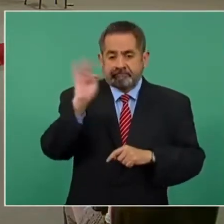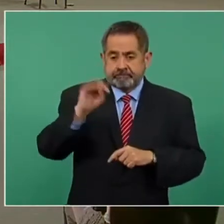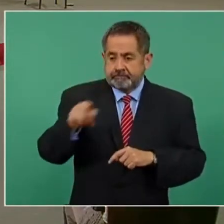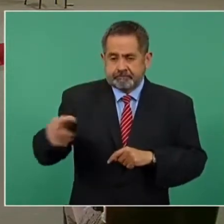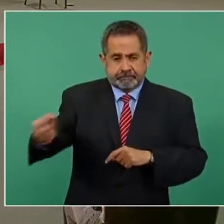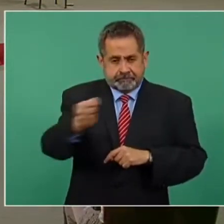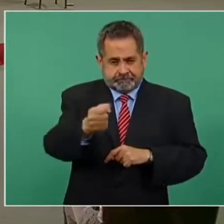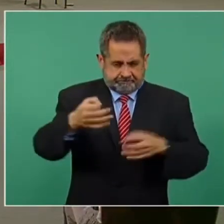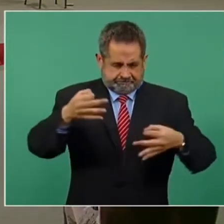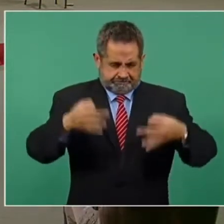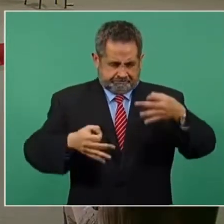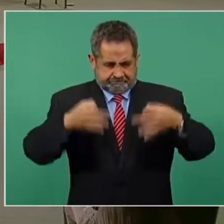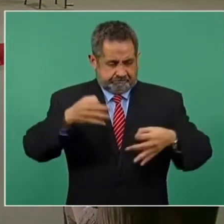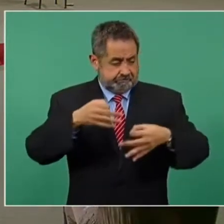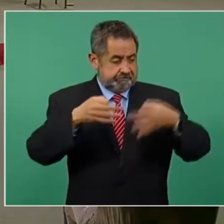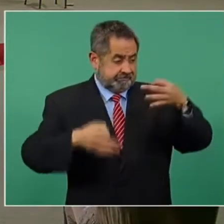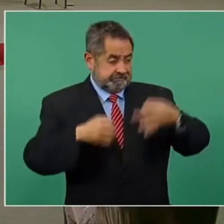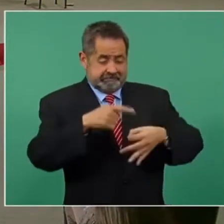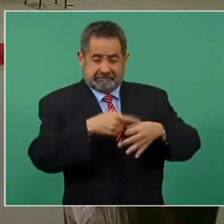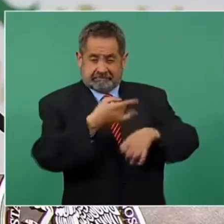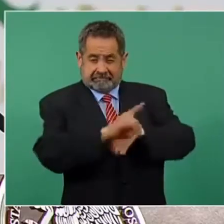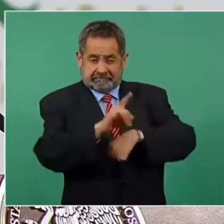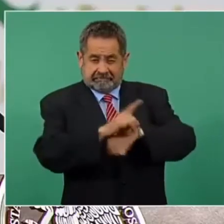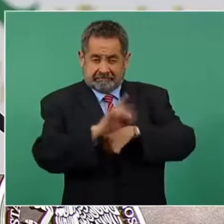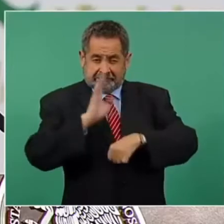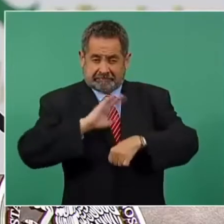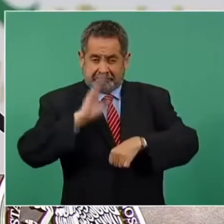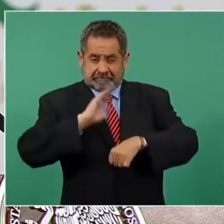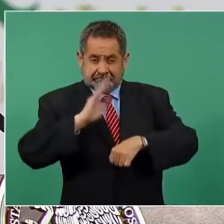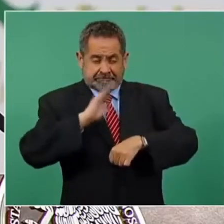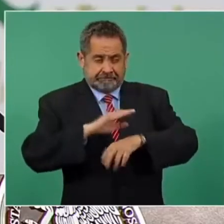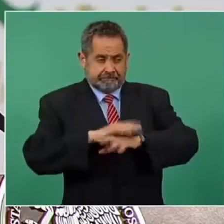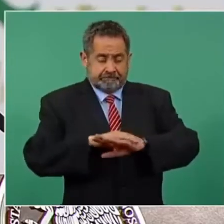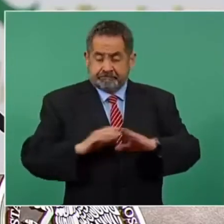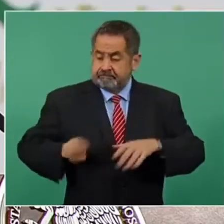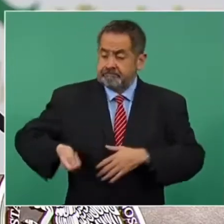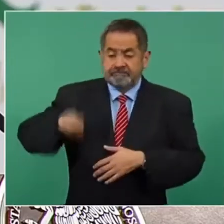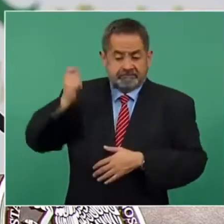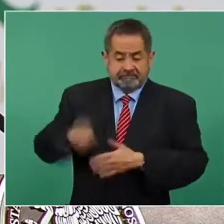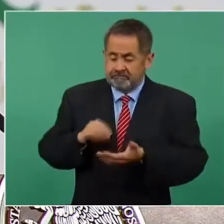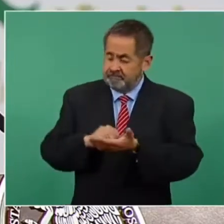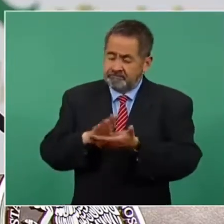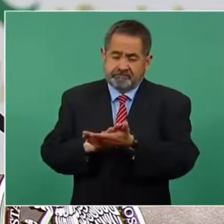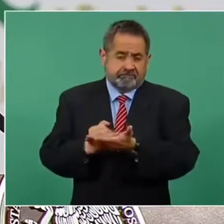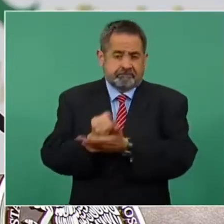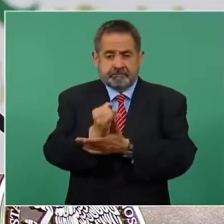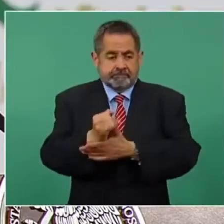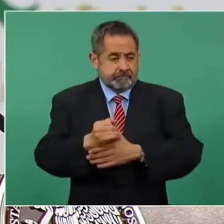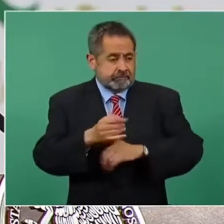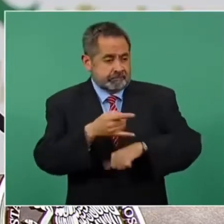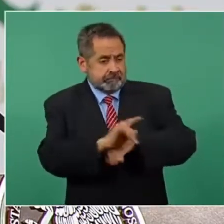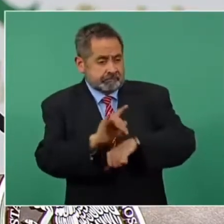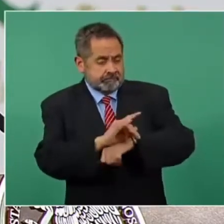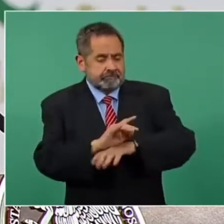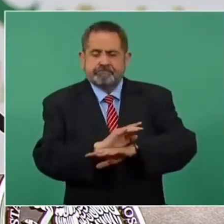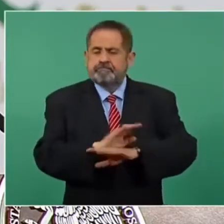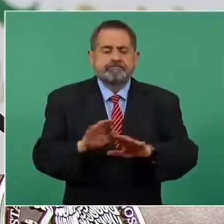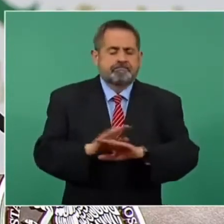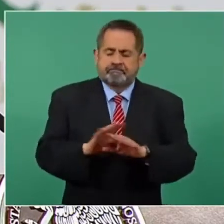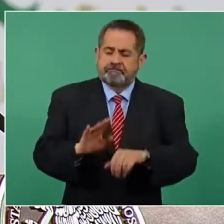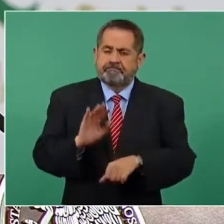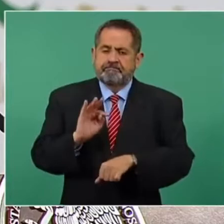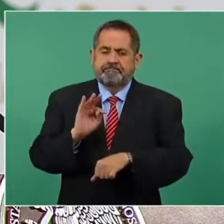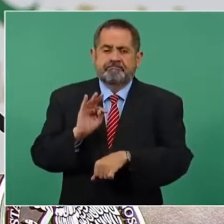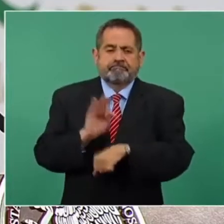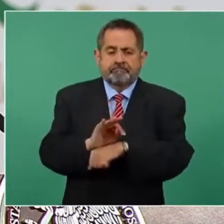inadecuado en donde ya existe sentencia firme. Se trata de beneficiar a personas que